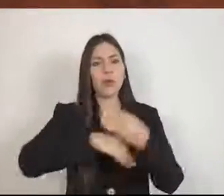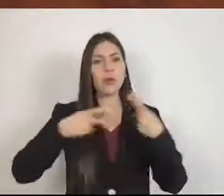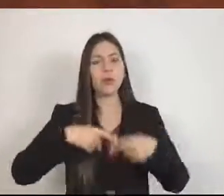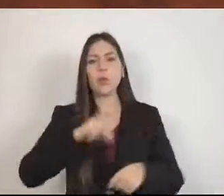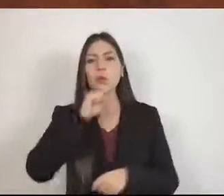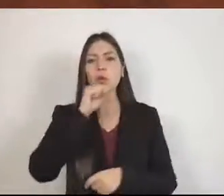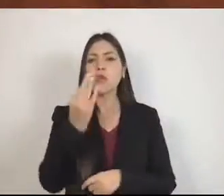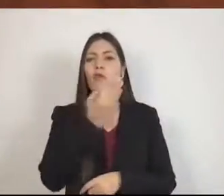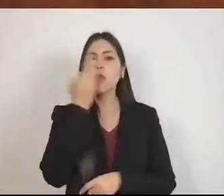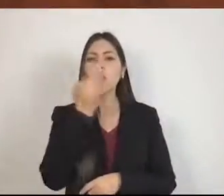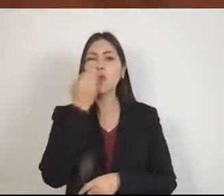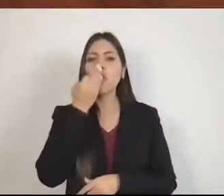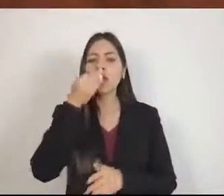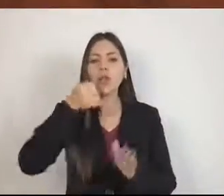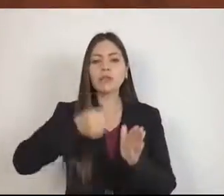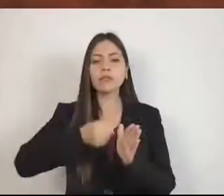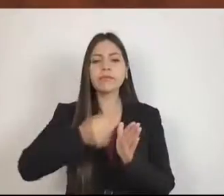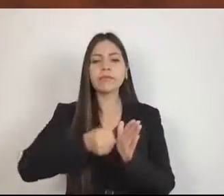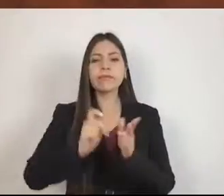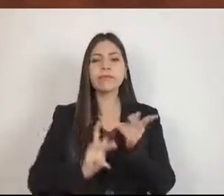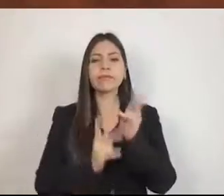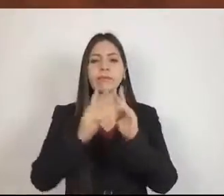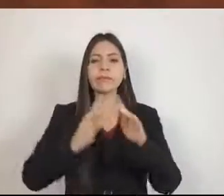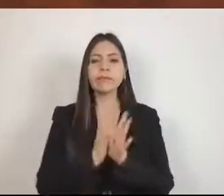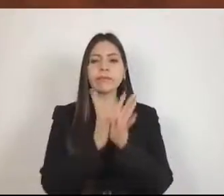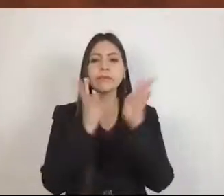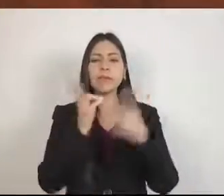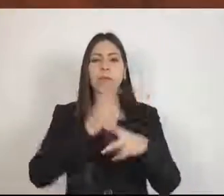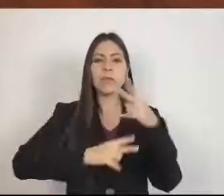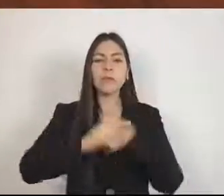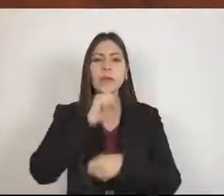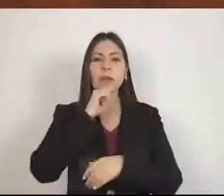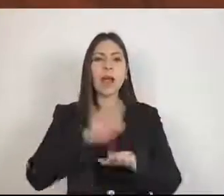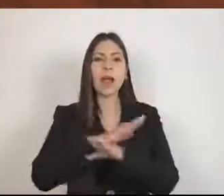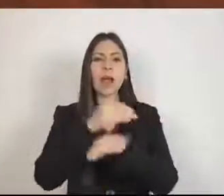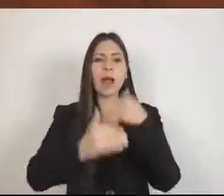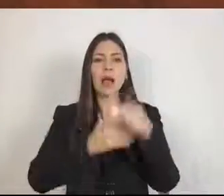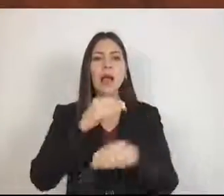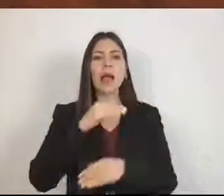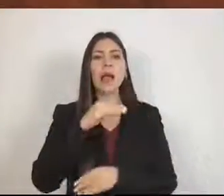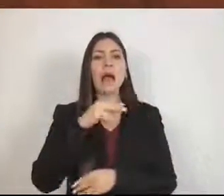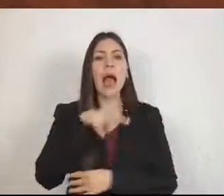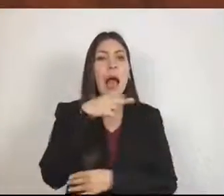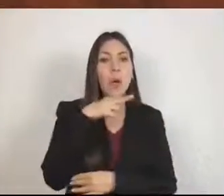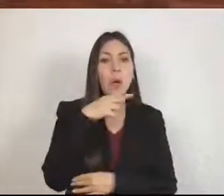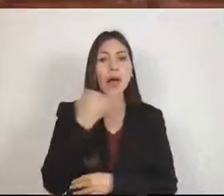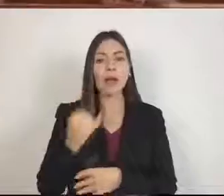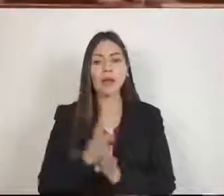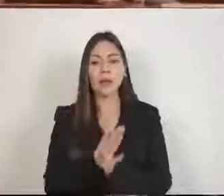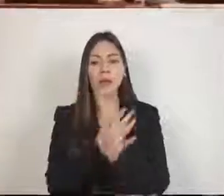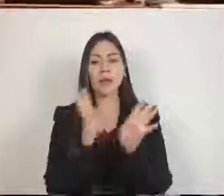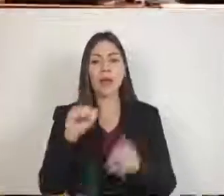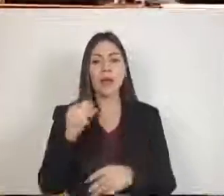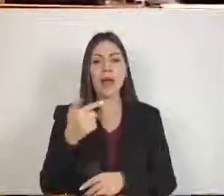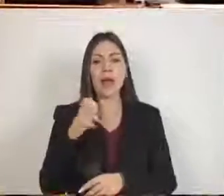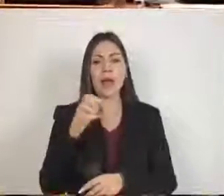que se está avanzando en el maguey y en la producción de aguacate. Muchísimas gracias a todos ustedes, muy amable. Gracias, diputado Rigo.